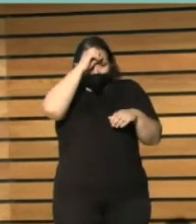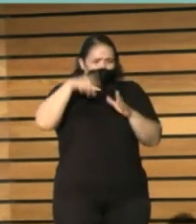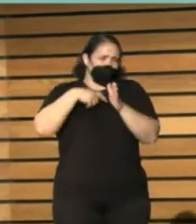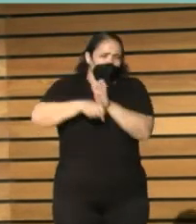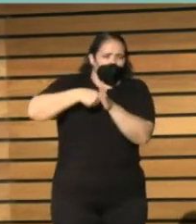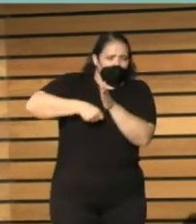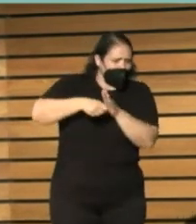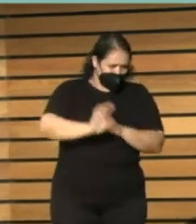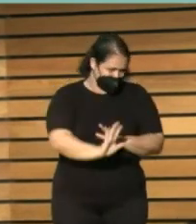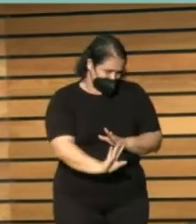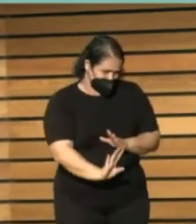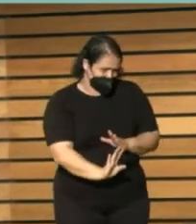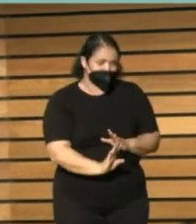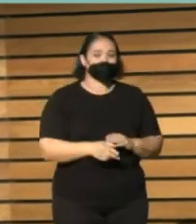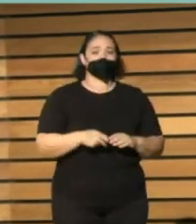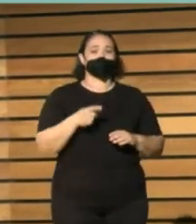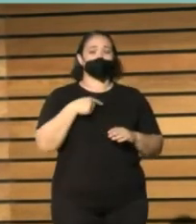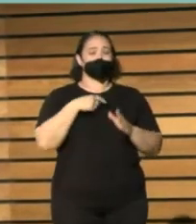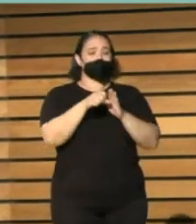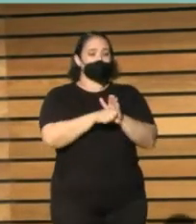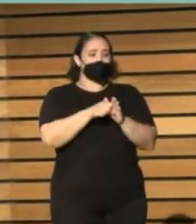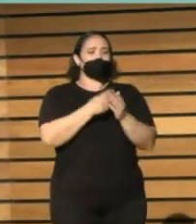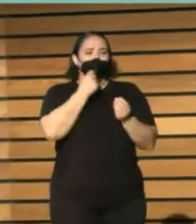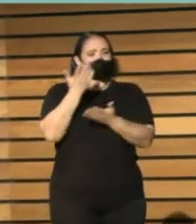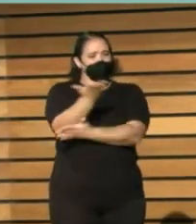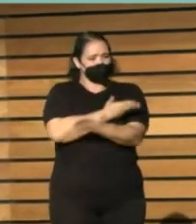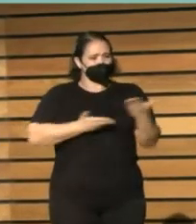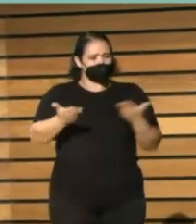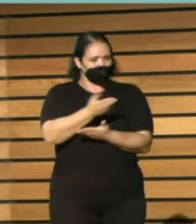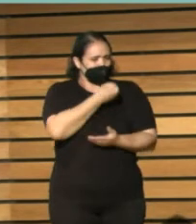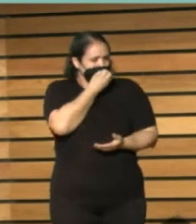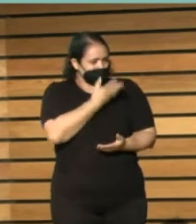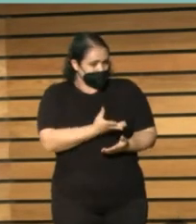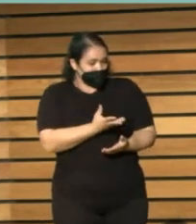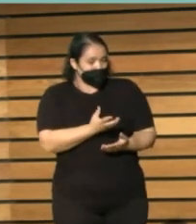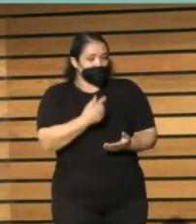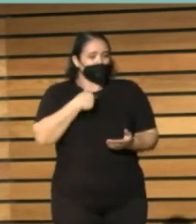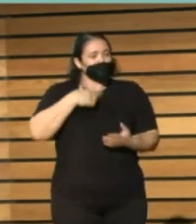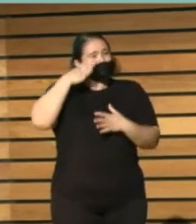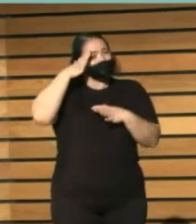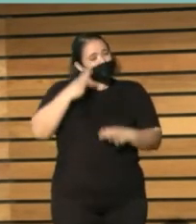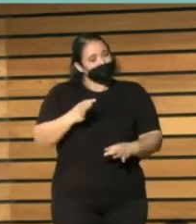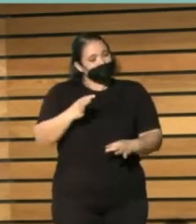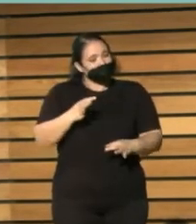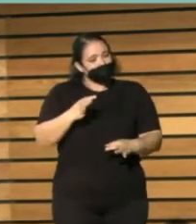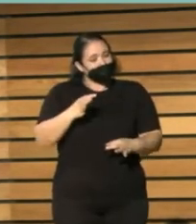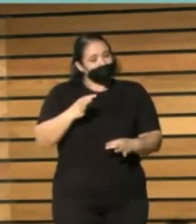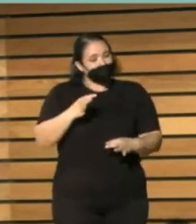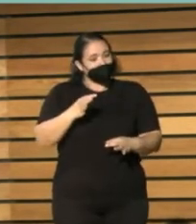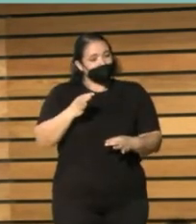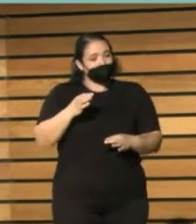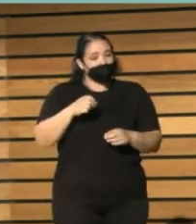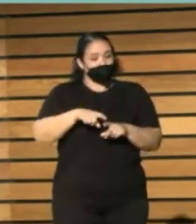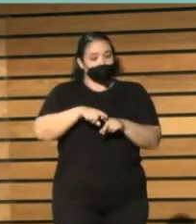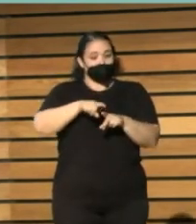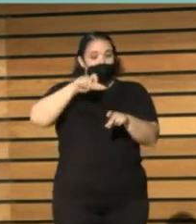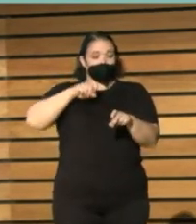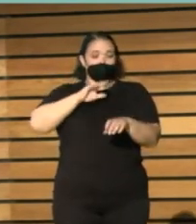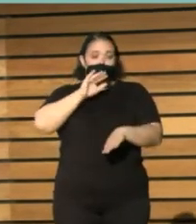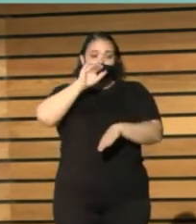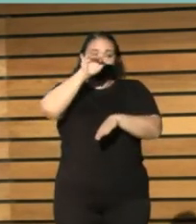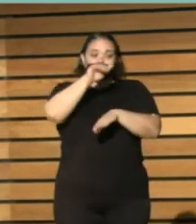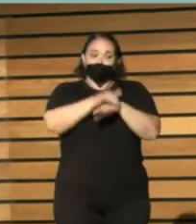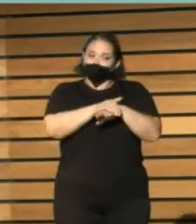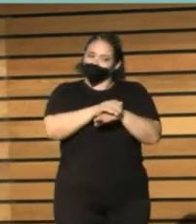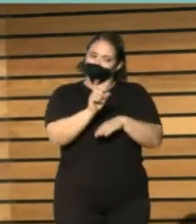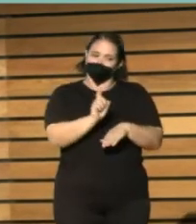porque creo que o el buen rollo el buen ambiente porque creo que afortunadamente muchas de estas predicciones no se han cumplido y no